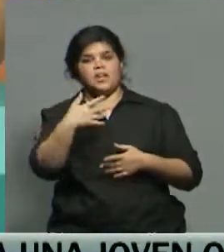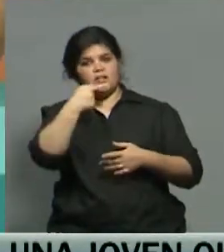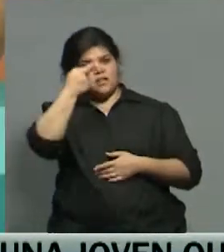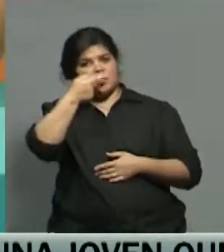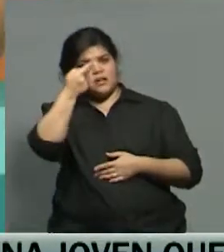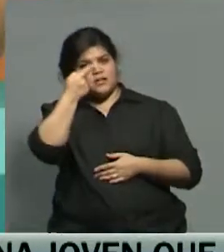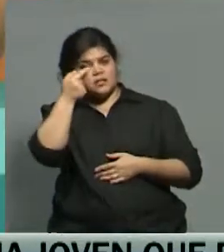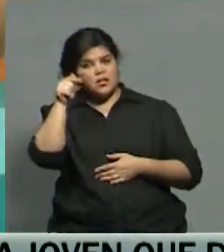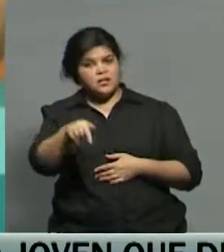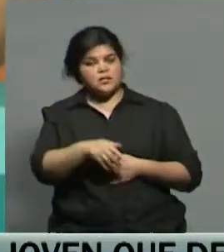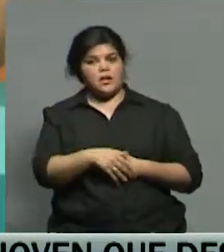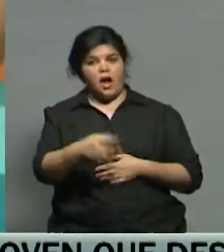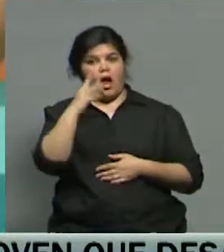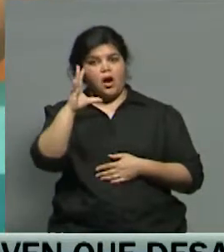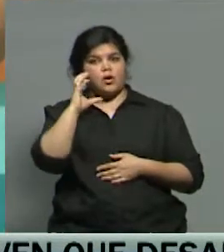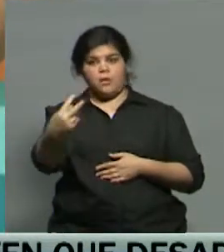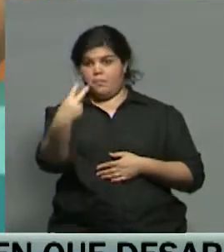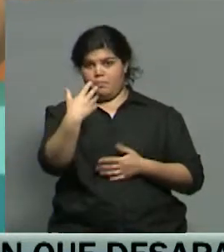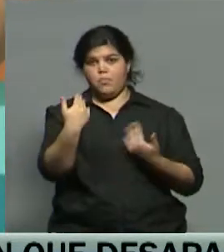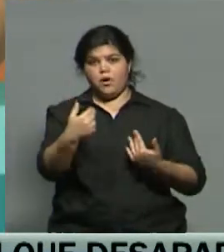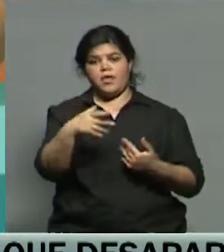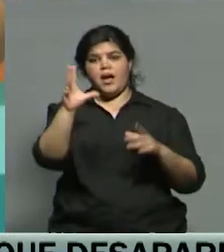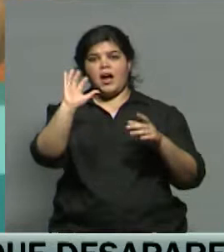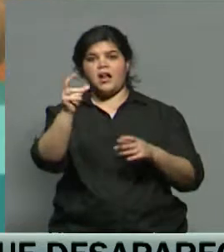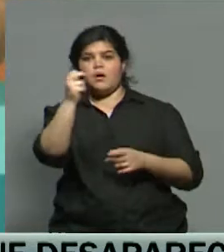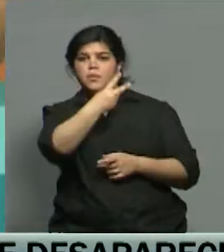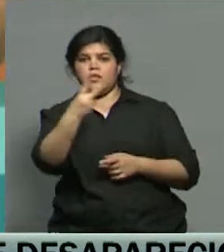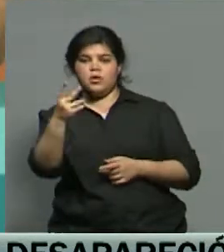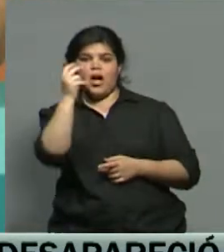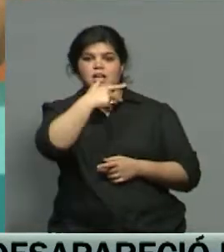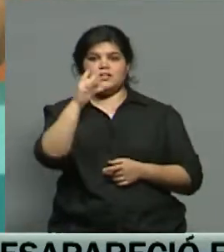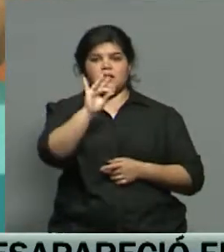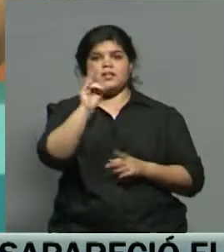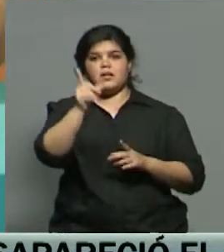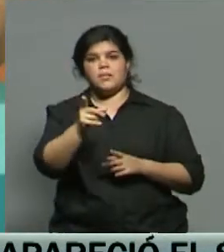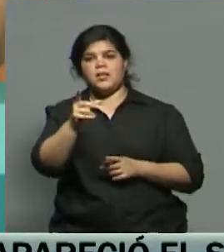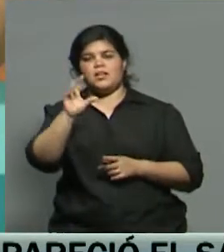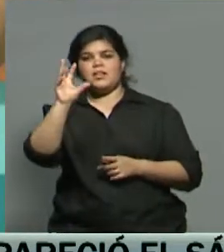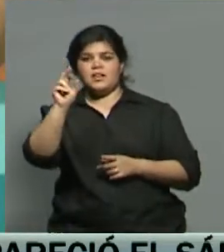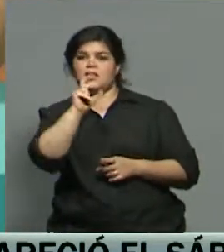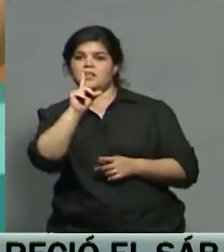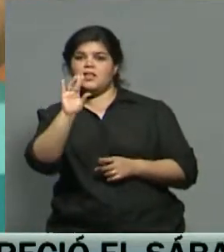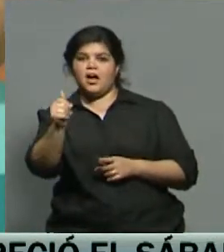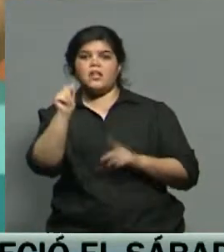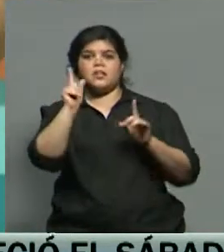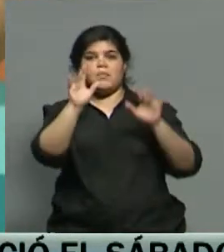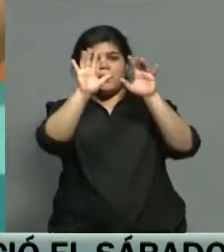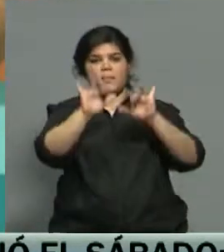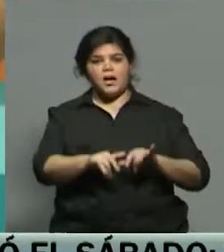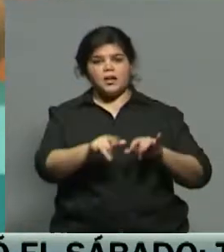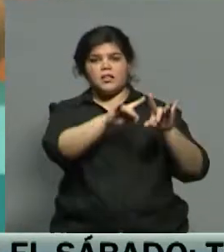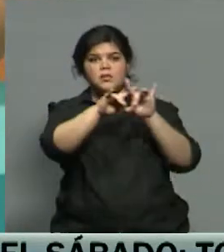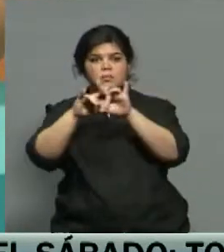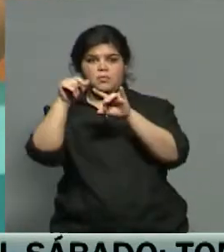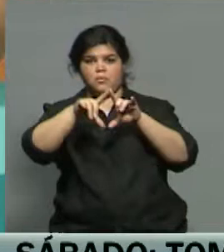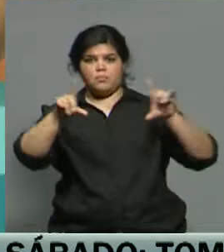recordá que nos podés mirar por el 22 de Super Canal HD o el 30 de la TDA, y si no, en nuestra página www